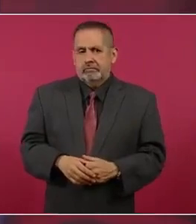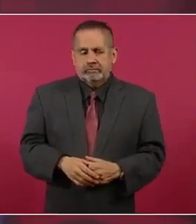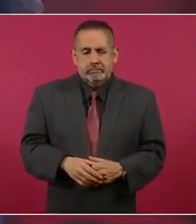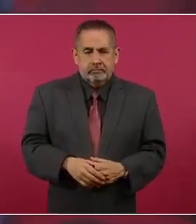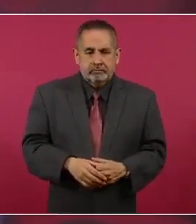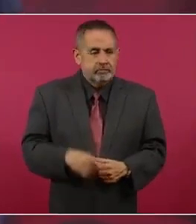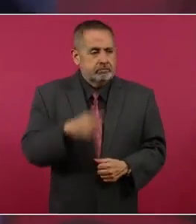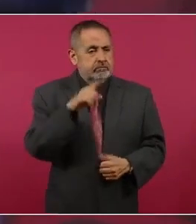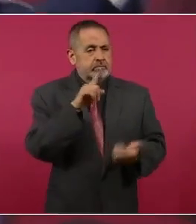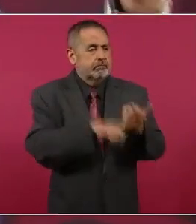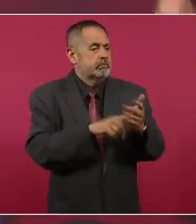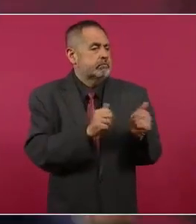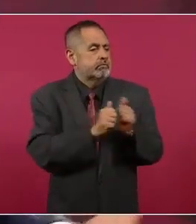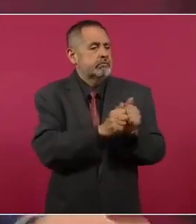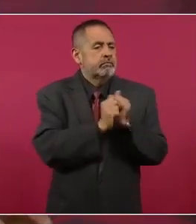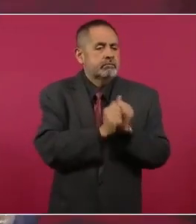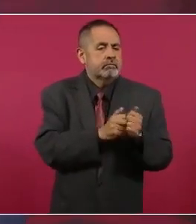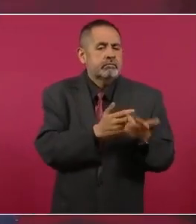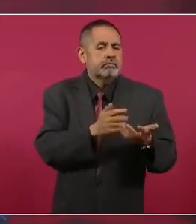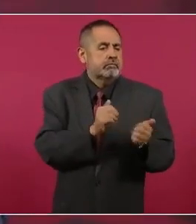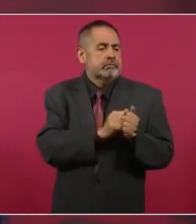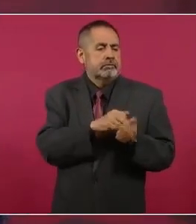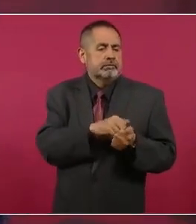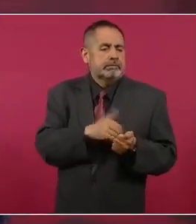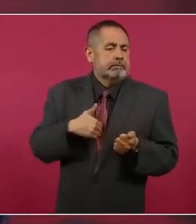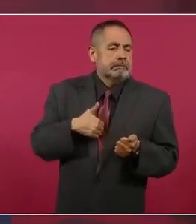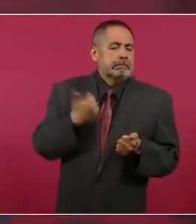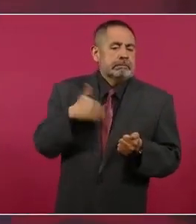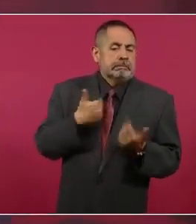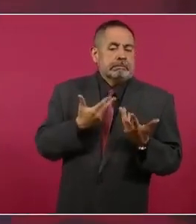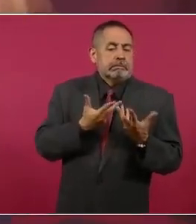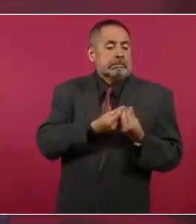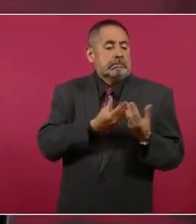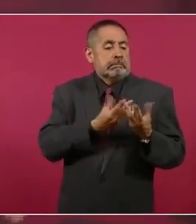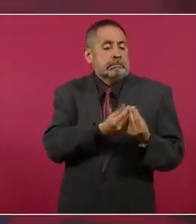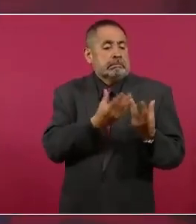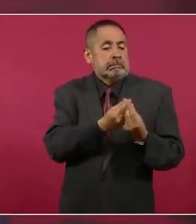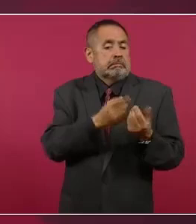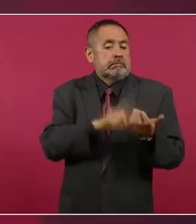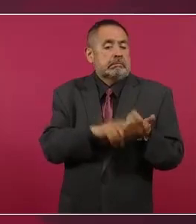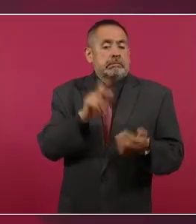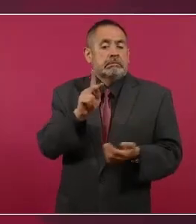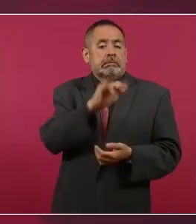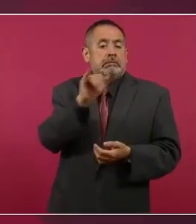Si él se ha beneficiado del Poder Judicial.